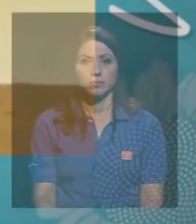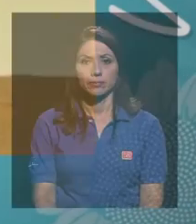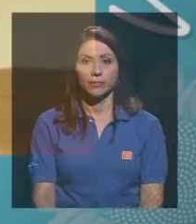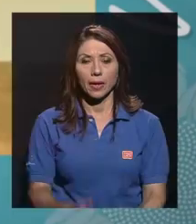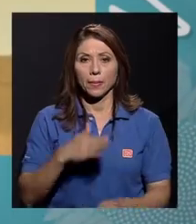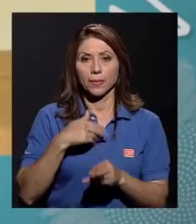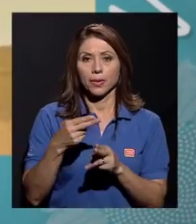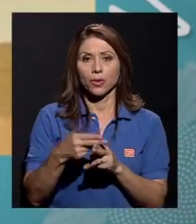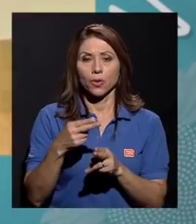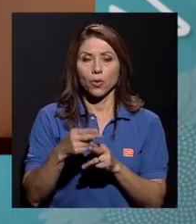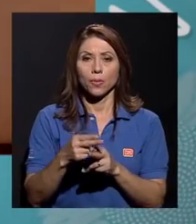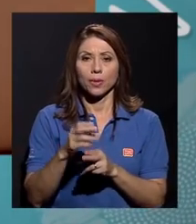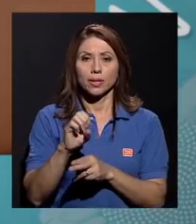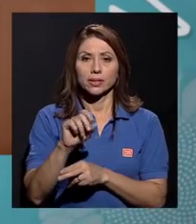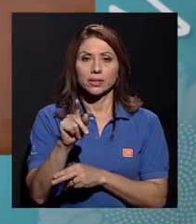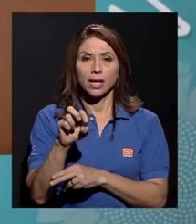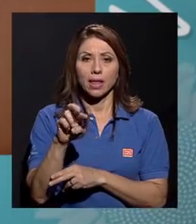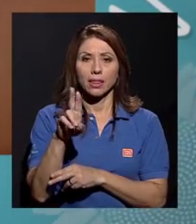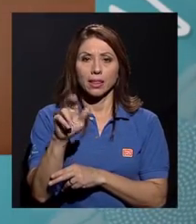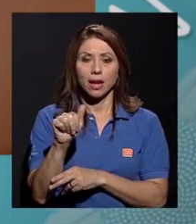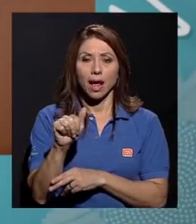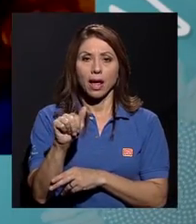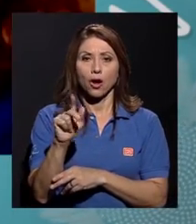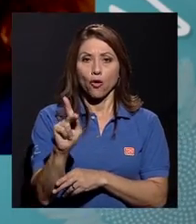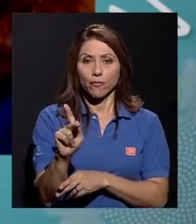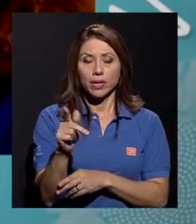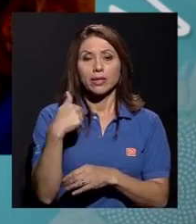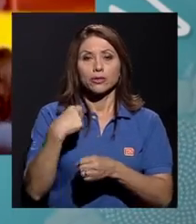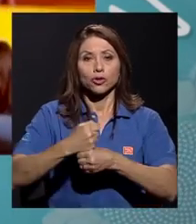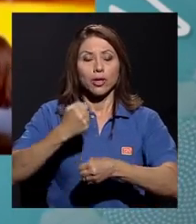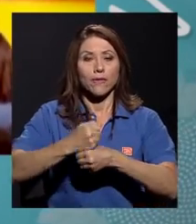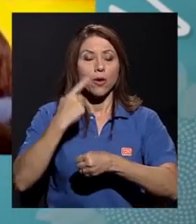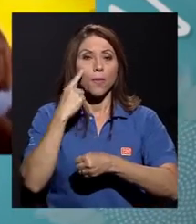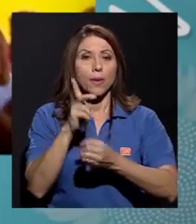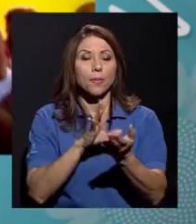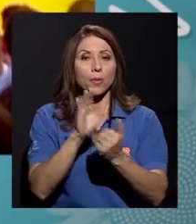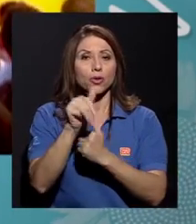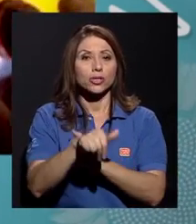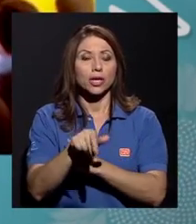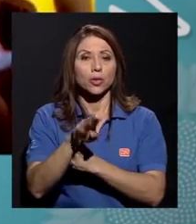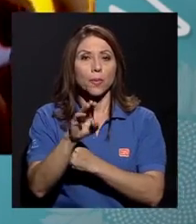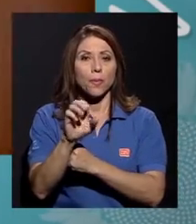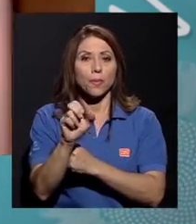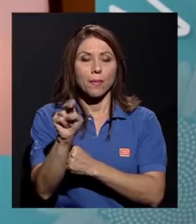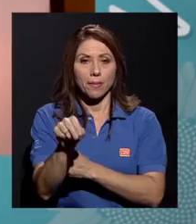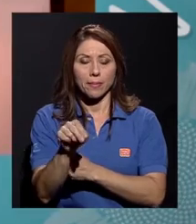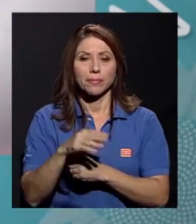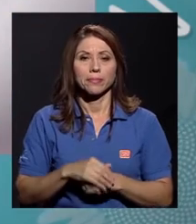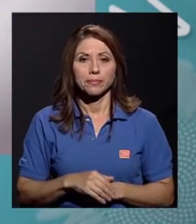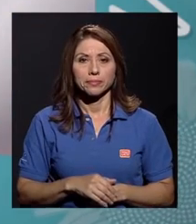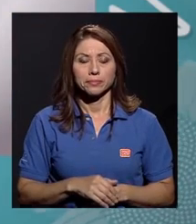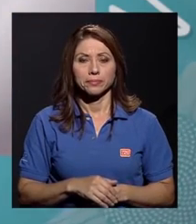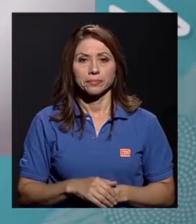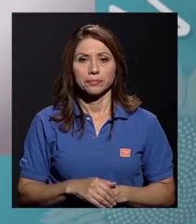Mi nombre es Sandra Kaufman y yo trabajo para el proyecto MAVEN de Goddard Space Flight Center.